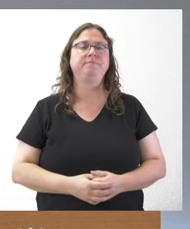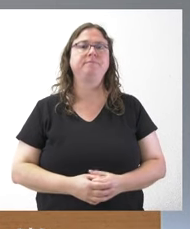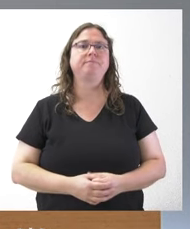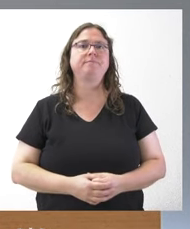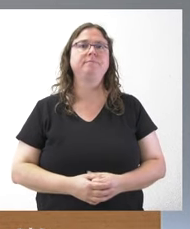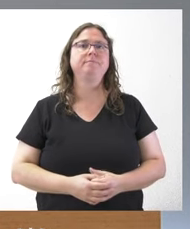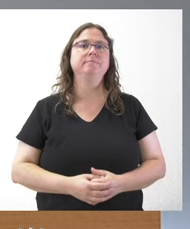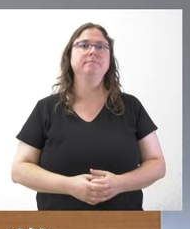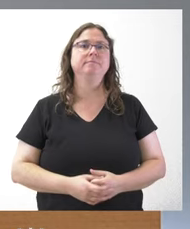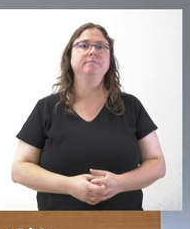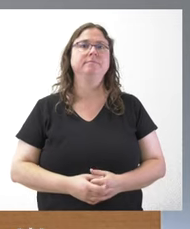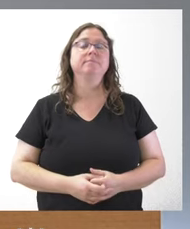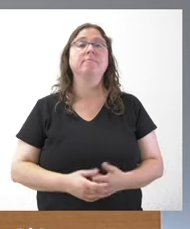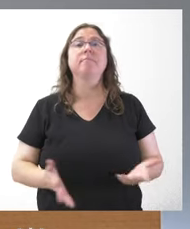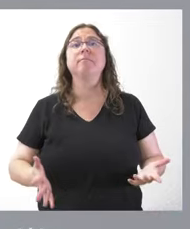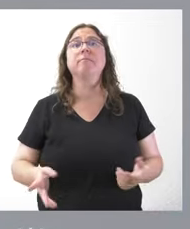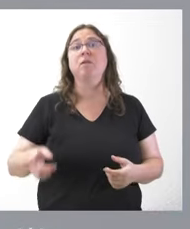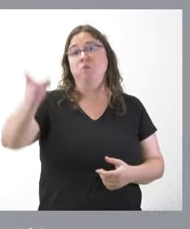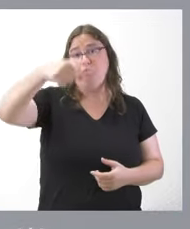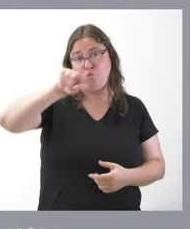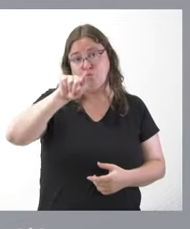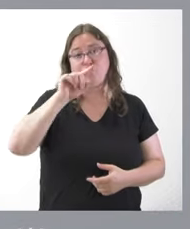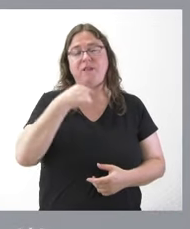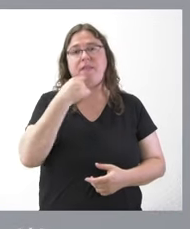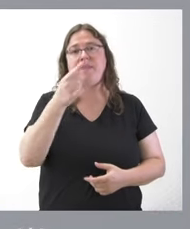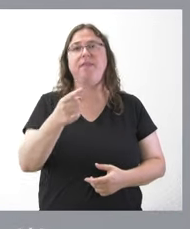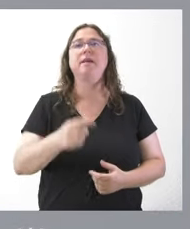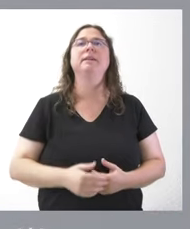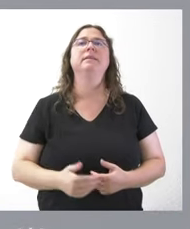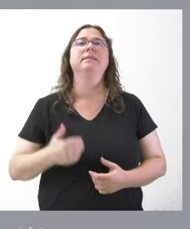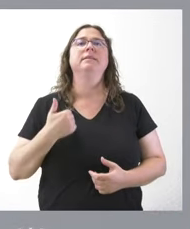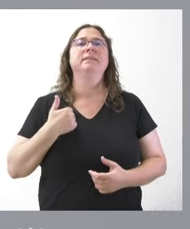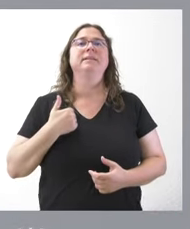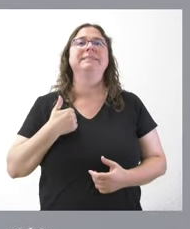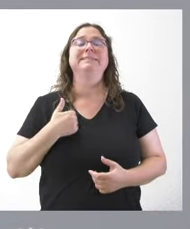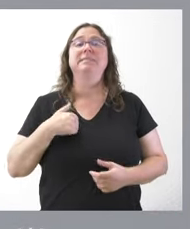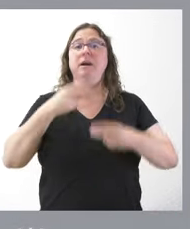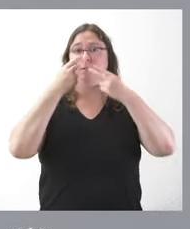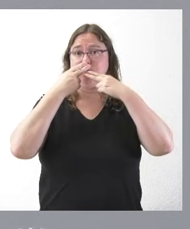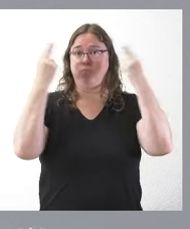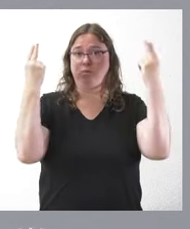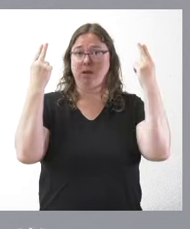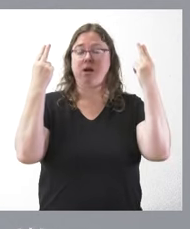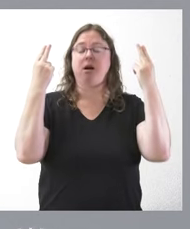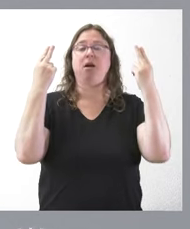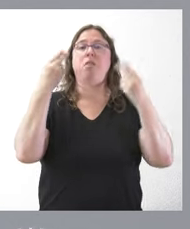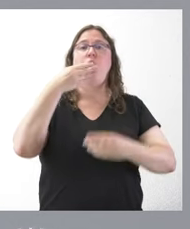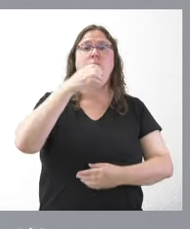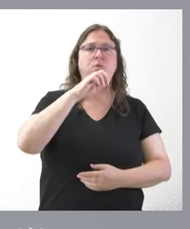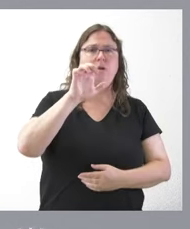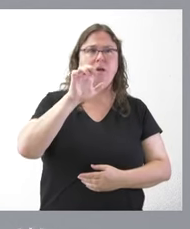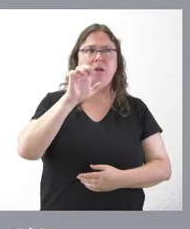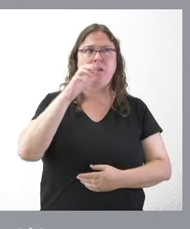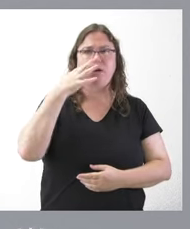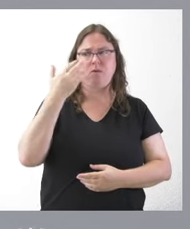pues como usted dice se ha publicado en el boletín oficial del Estado creo que fue el